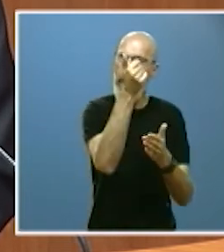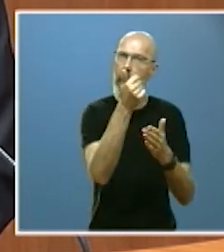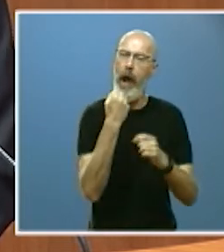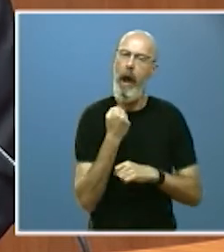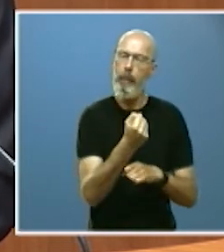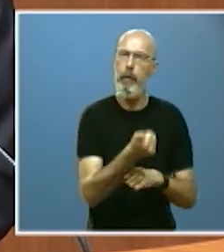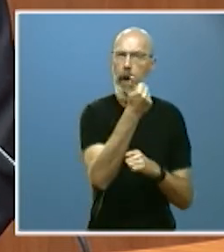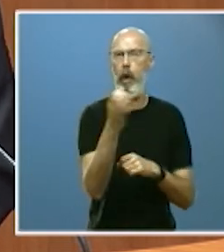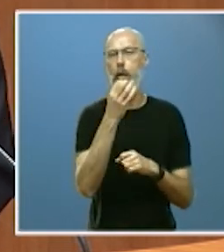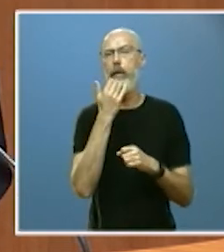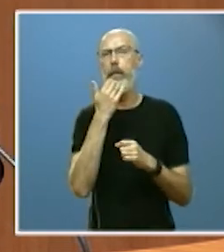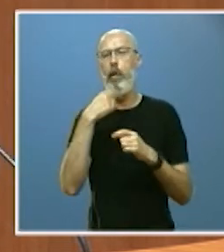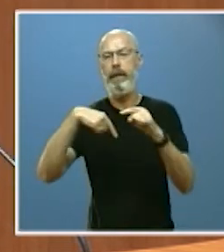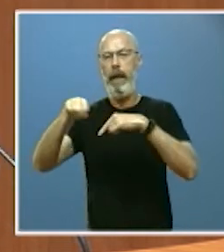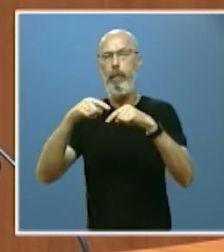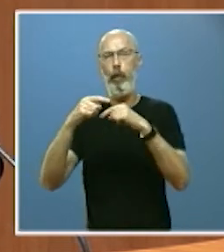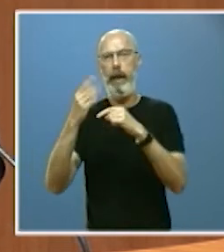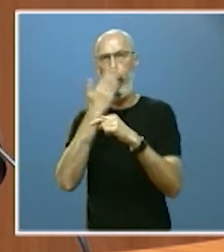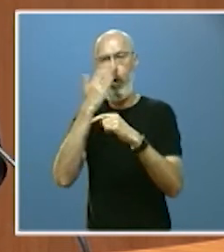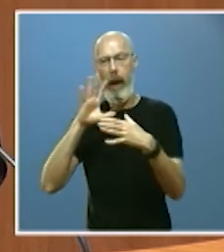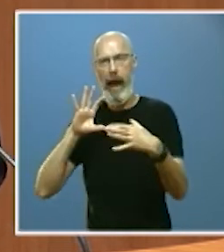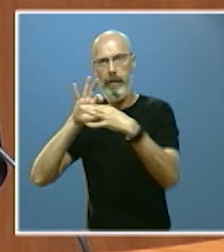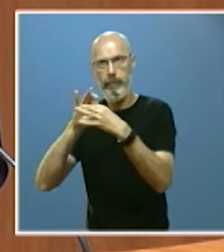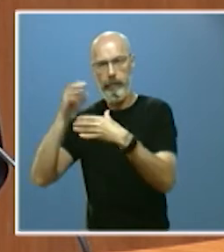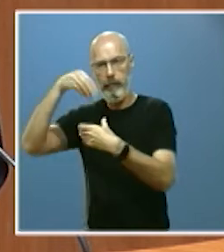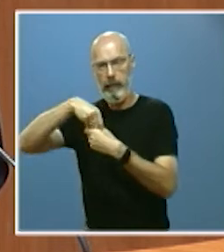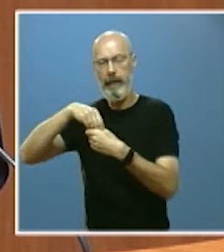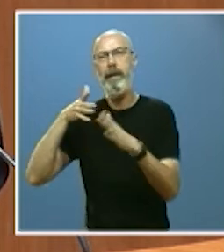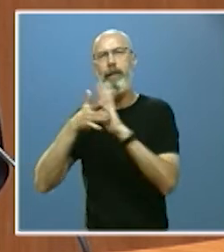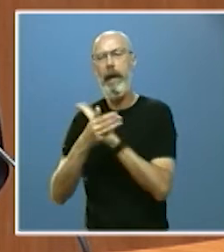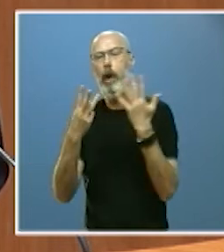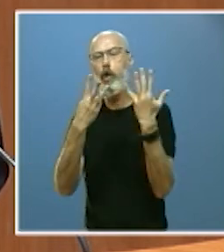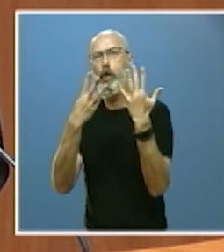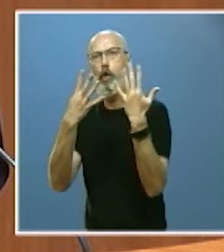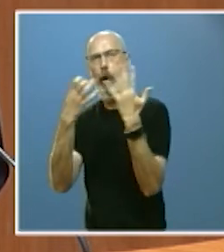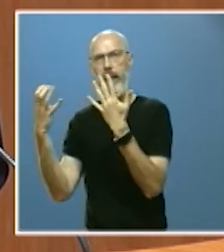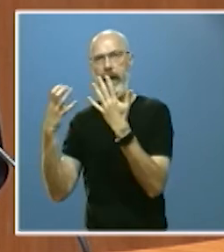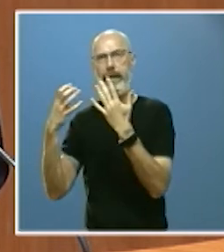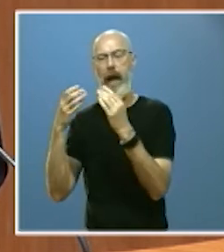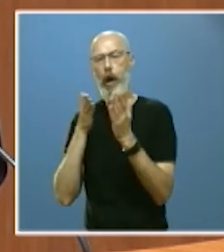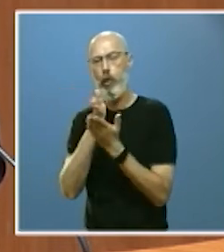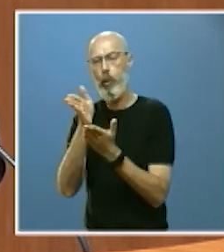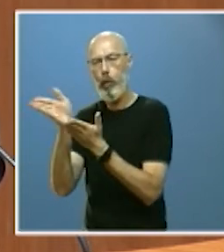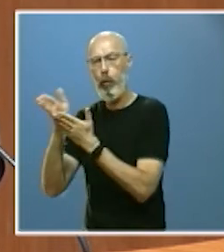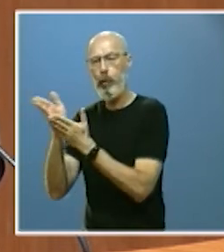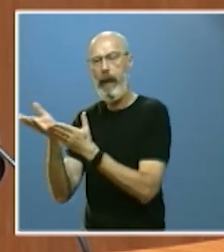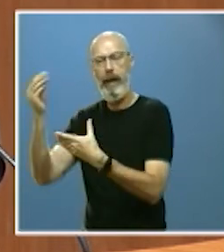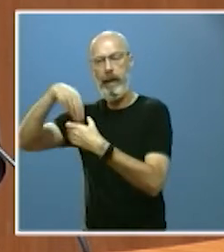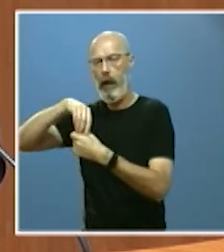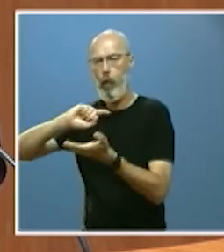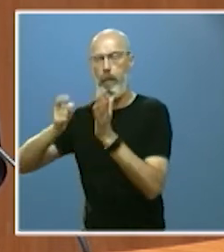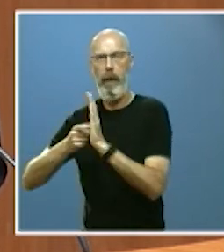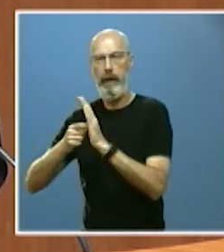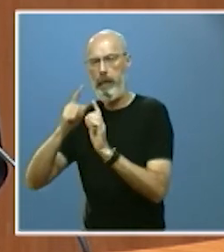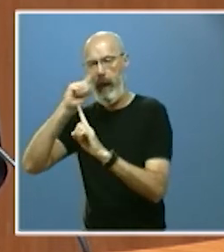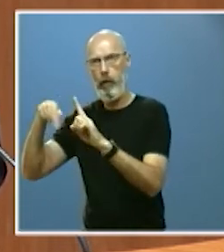escolar en el sistema concesional supondrá contar con 900 rutas integradas el próximo curso acabamos de enviar a la cámara el